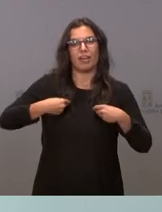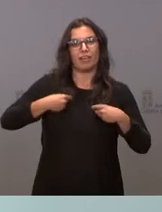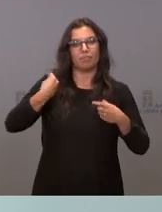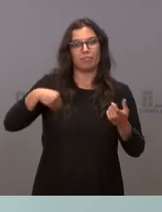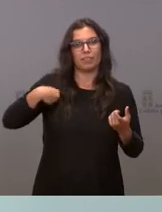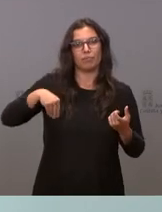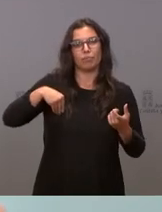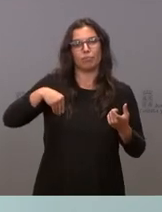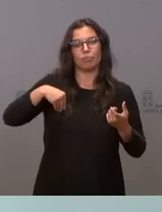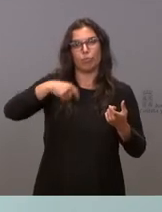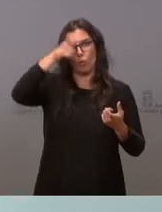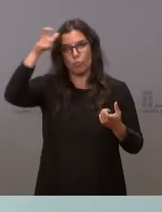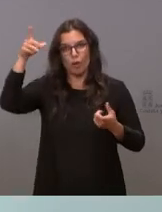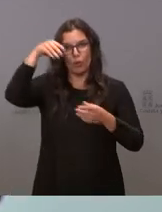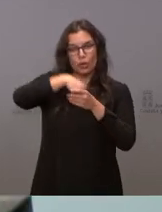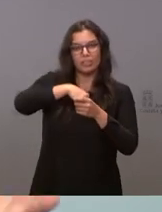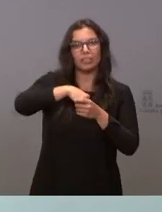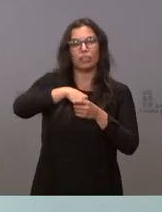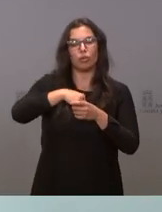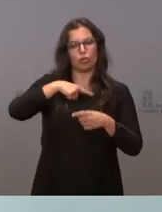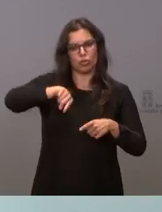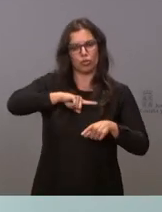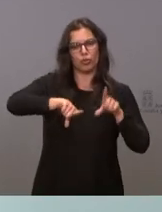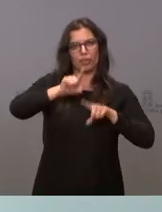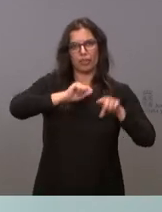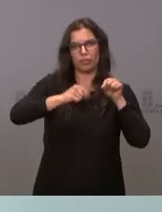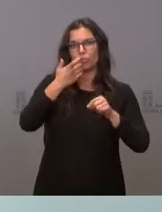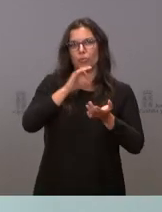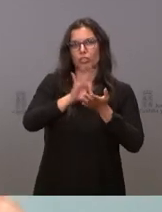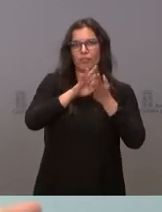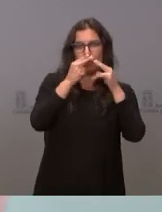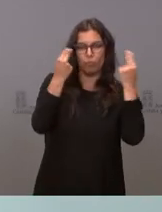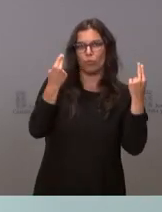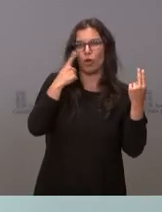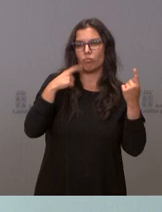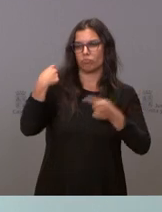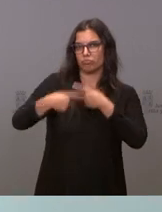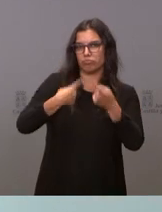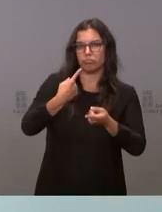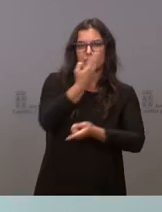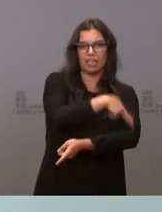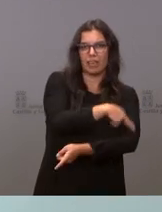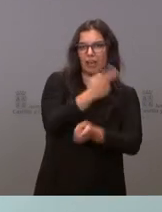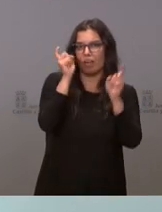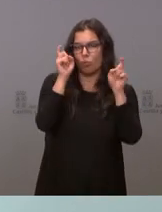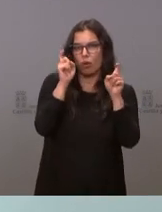responsabilidad estamos tomando decisiones en el ámbito de los servicios públicos tradicionales sanidad educación